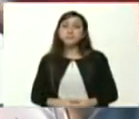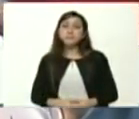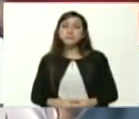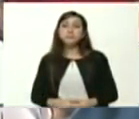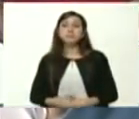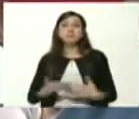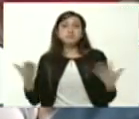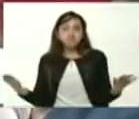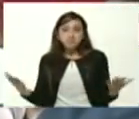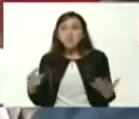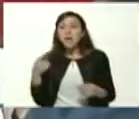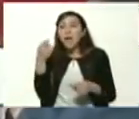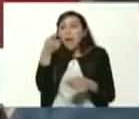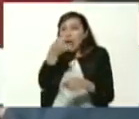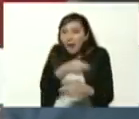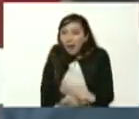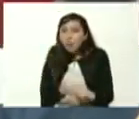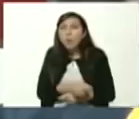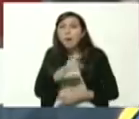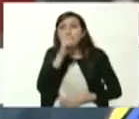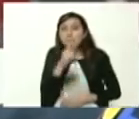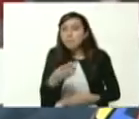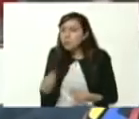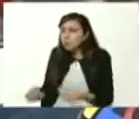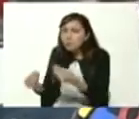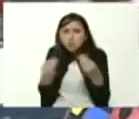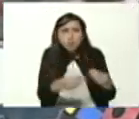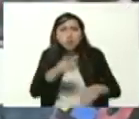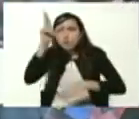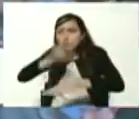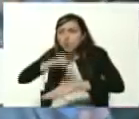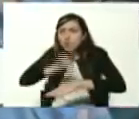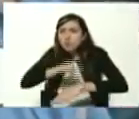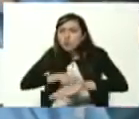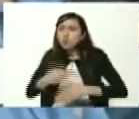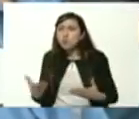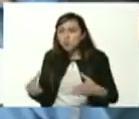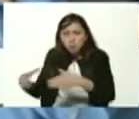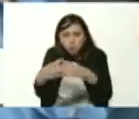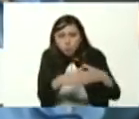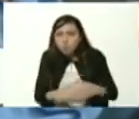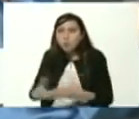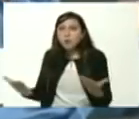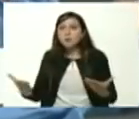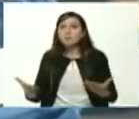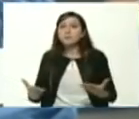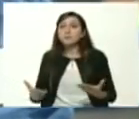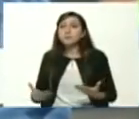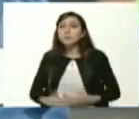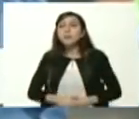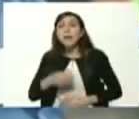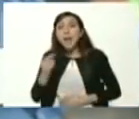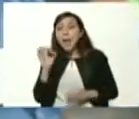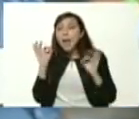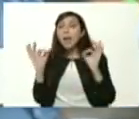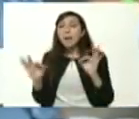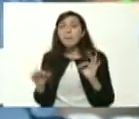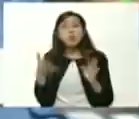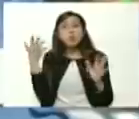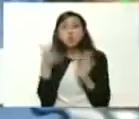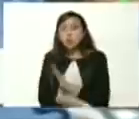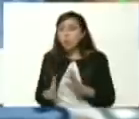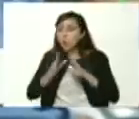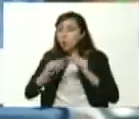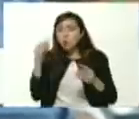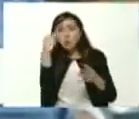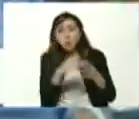habiendo habiendo graduado miles de médicos y médicas habiéndole dado especializaciones en todas las